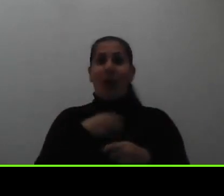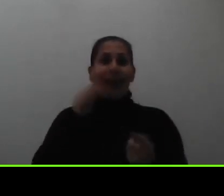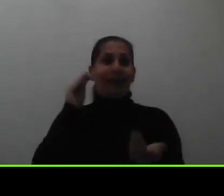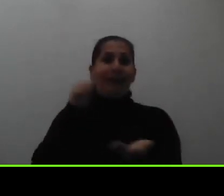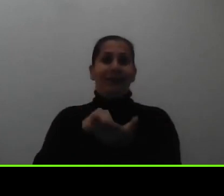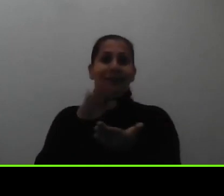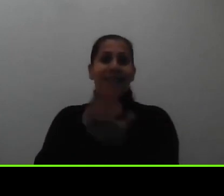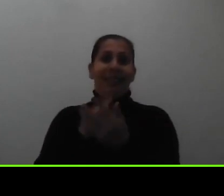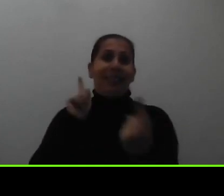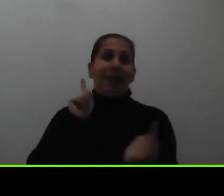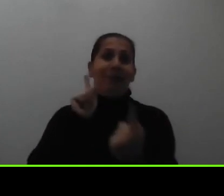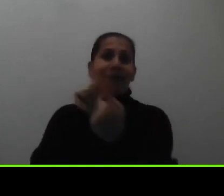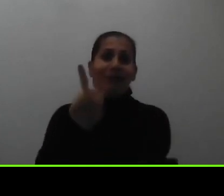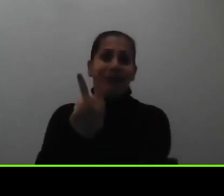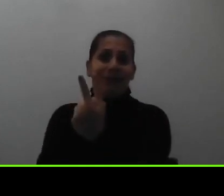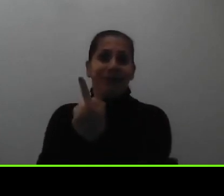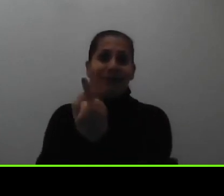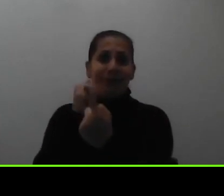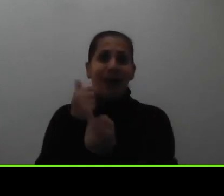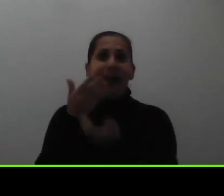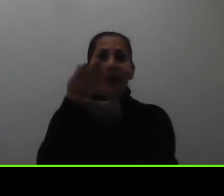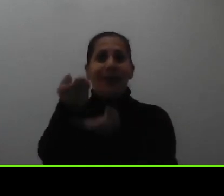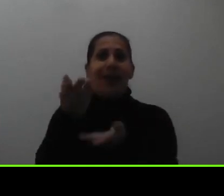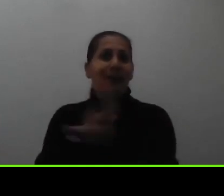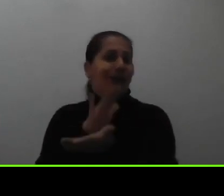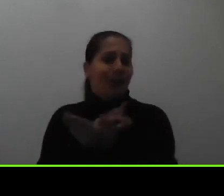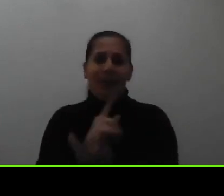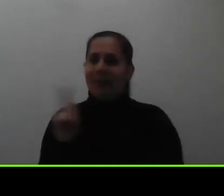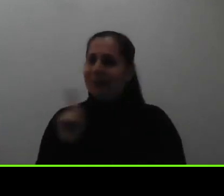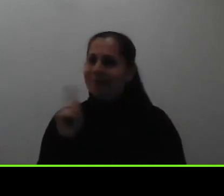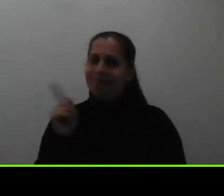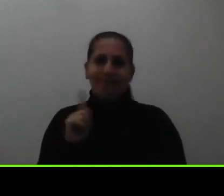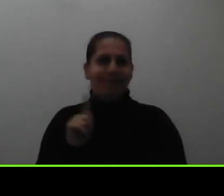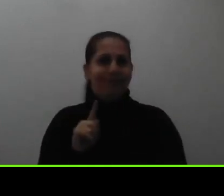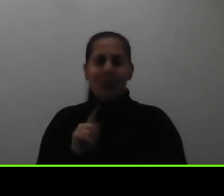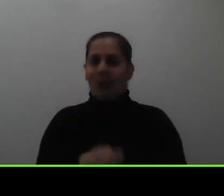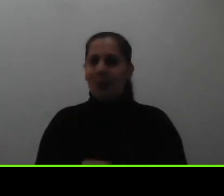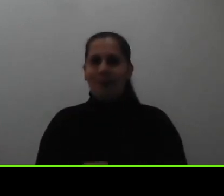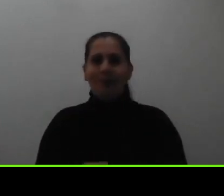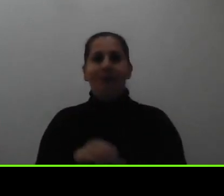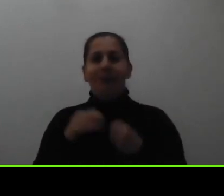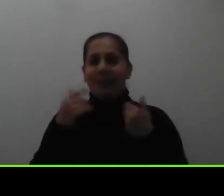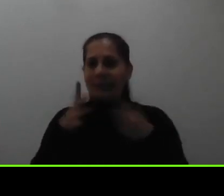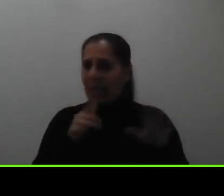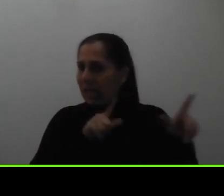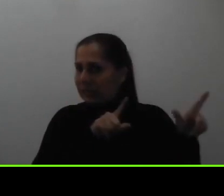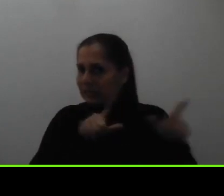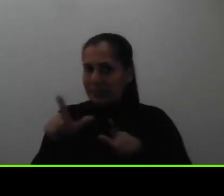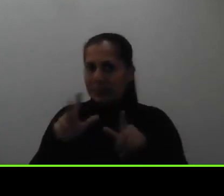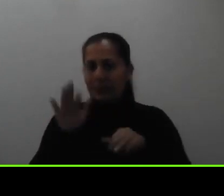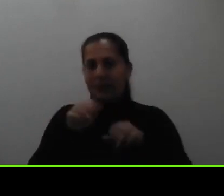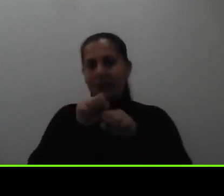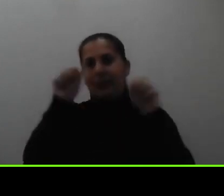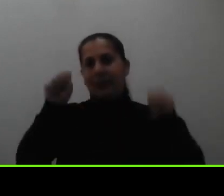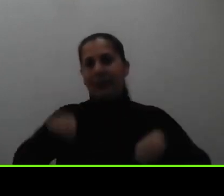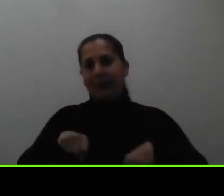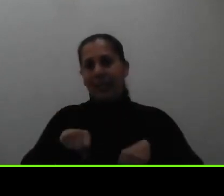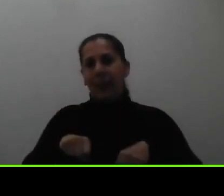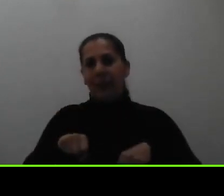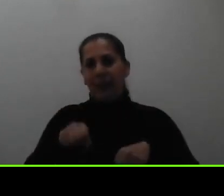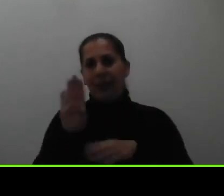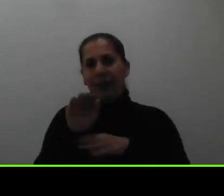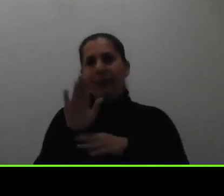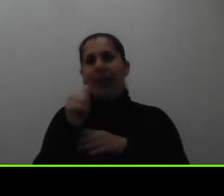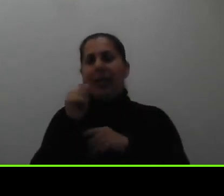presentarse y entregar la documentación sino que se ha hecho todo lo necesario para que el sistema de becas pueda